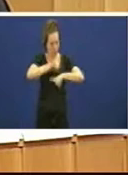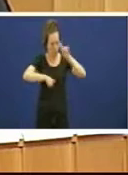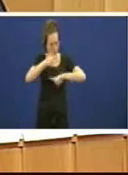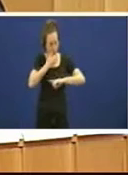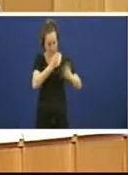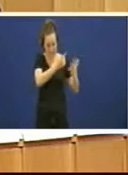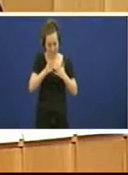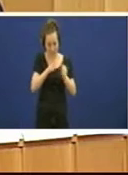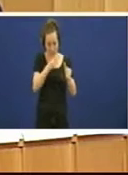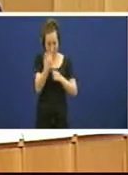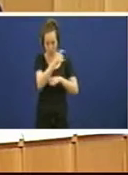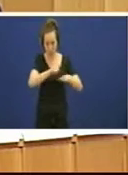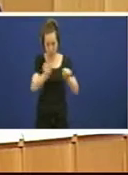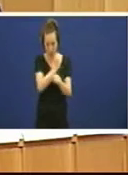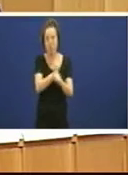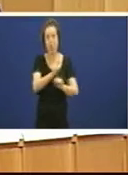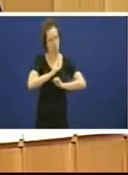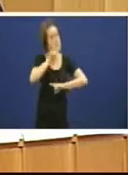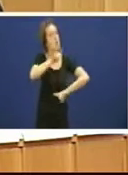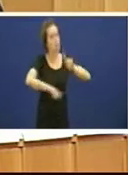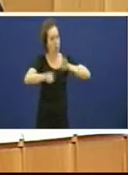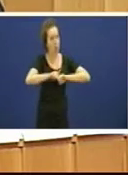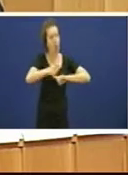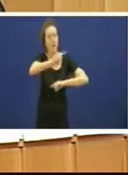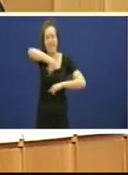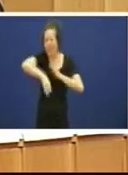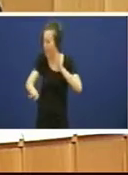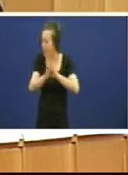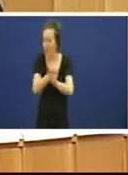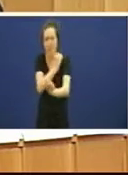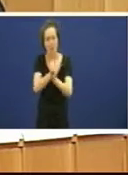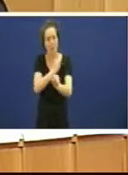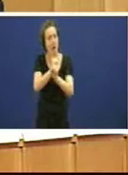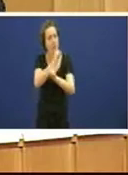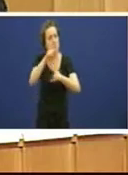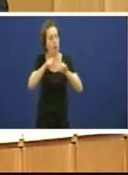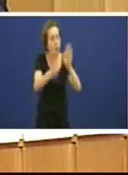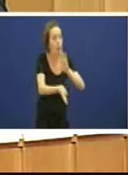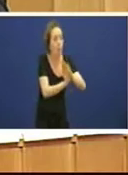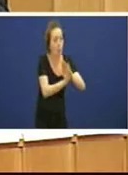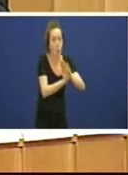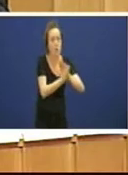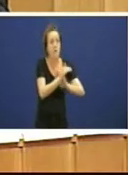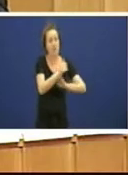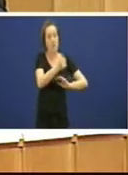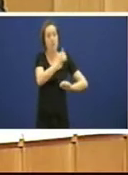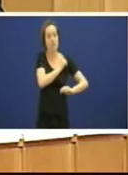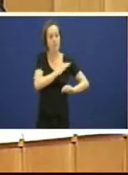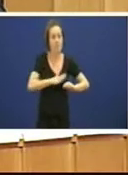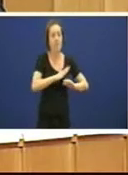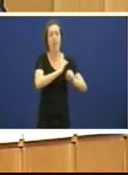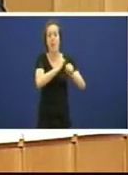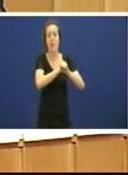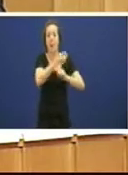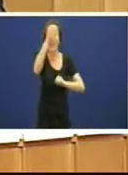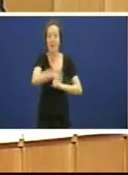traballadores e desde logo imos traballar dunha forma denodada para que mantenhan o seu emprego e para que pola deixación da xunta